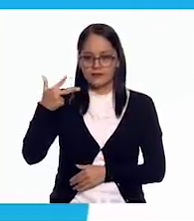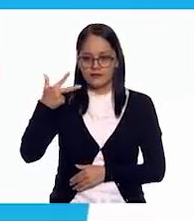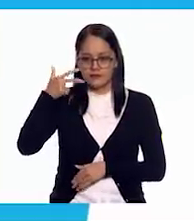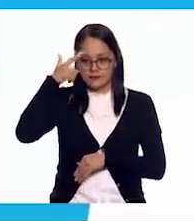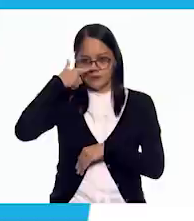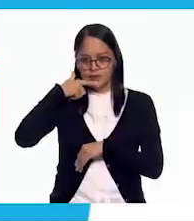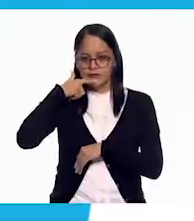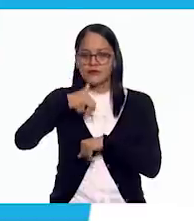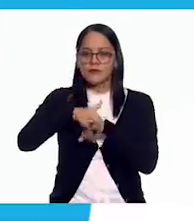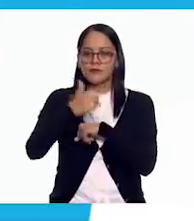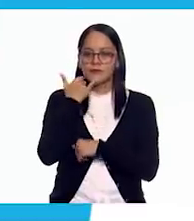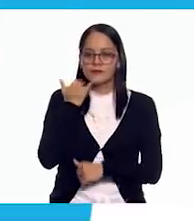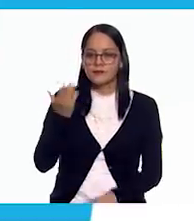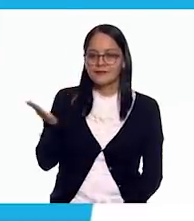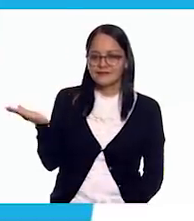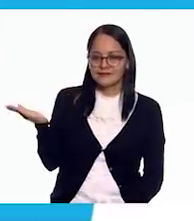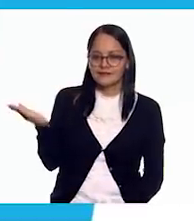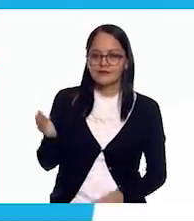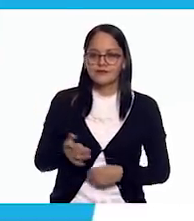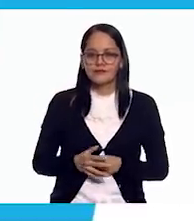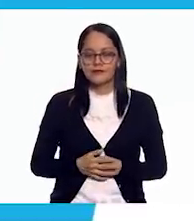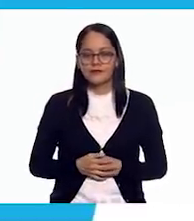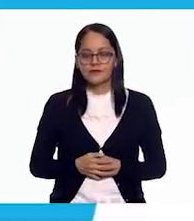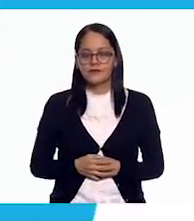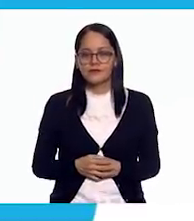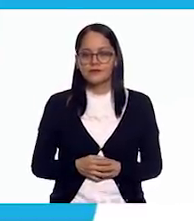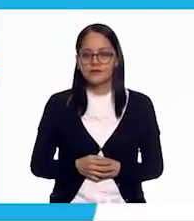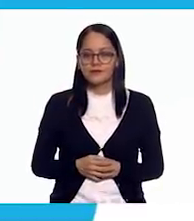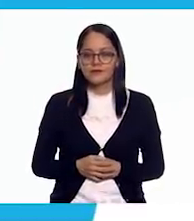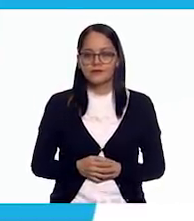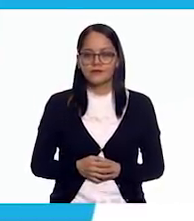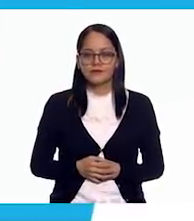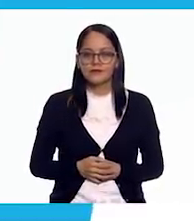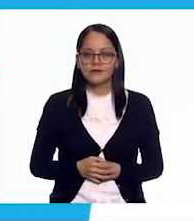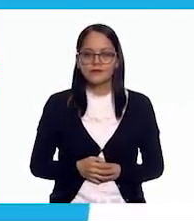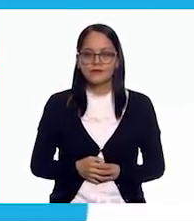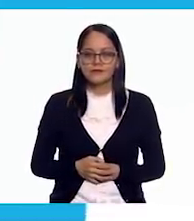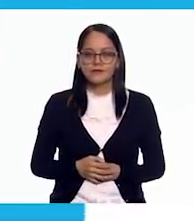20 horas al teléfono 5541